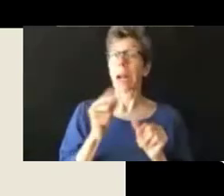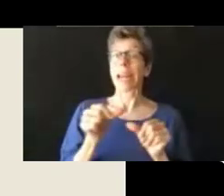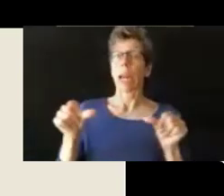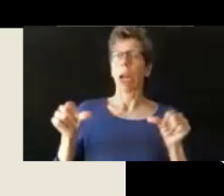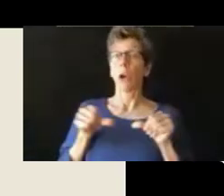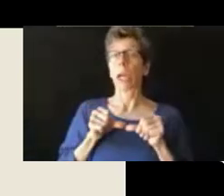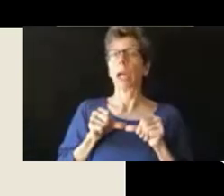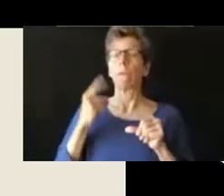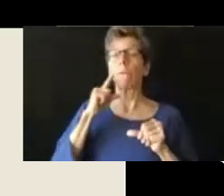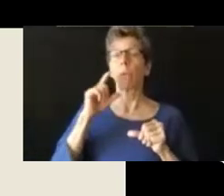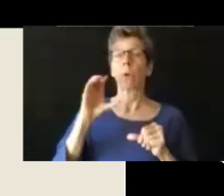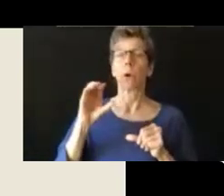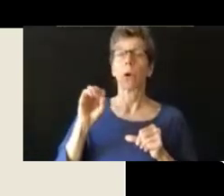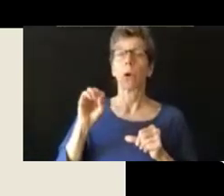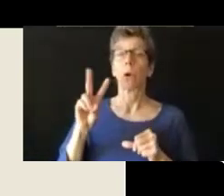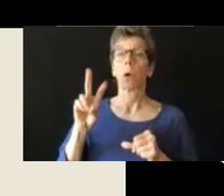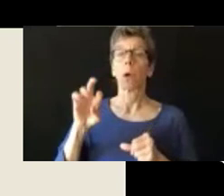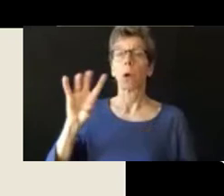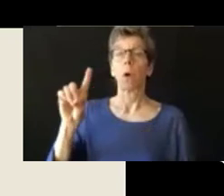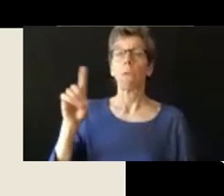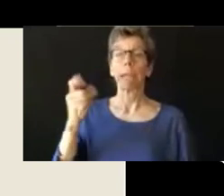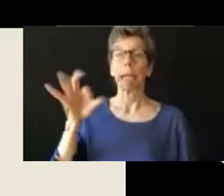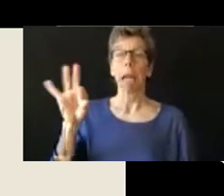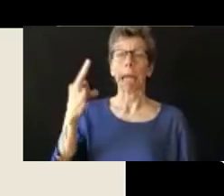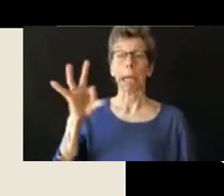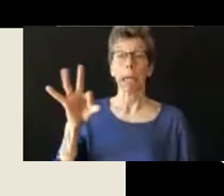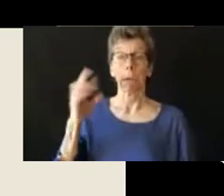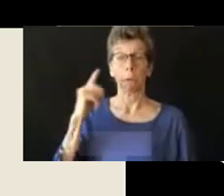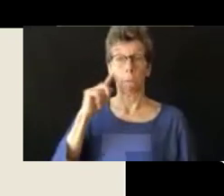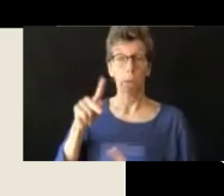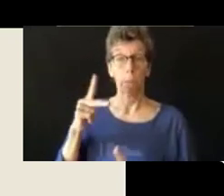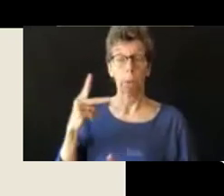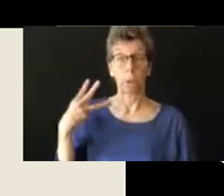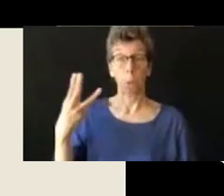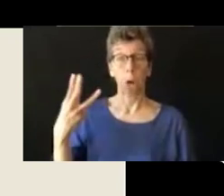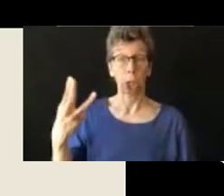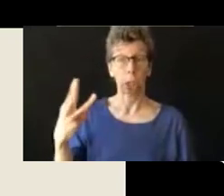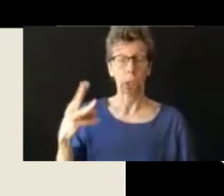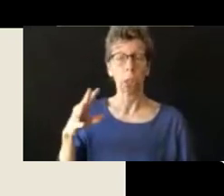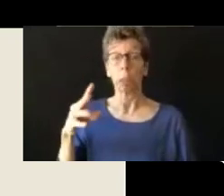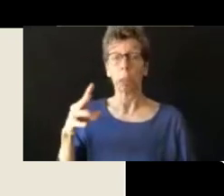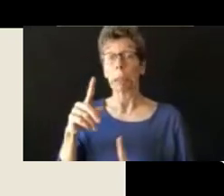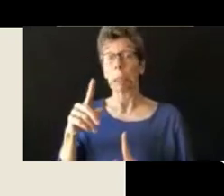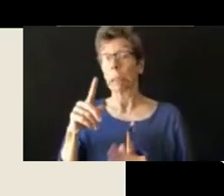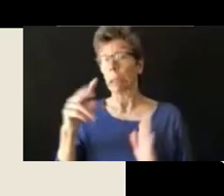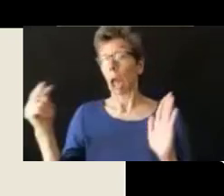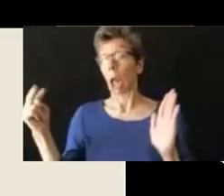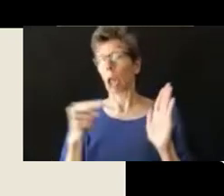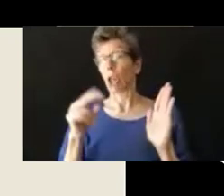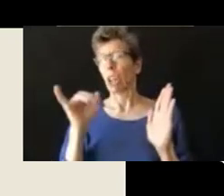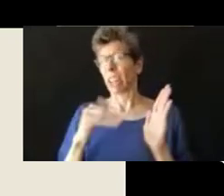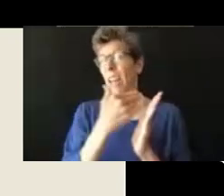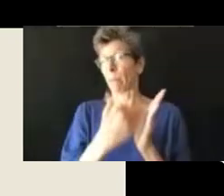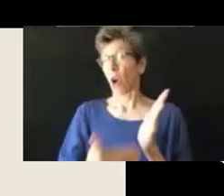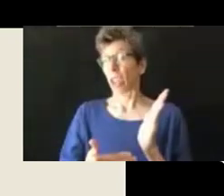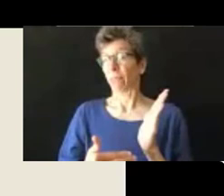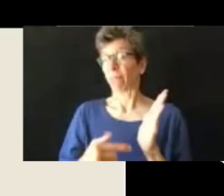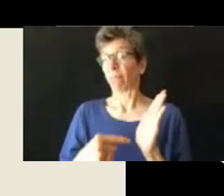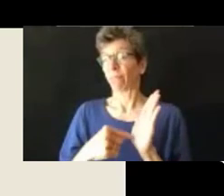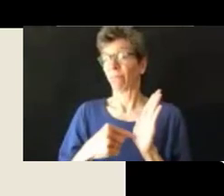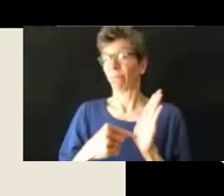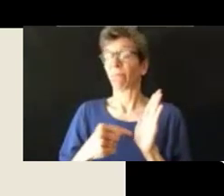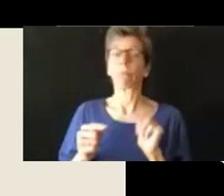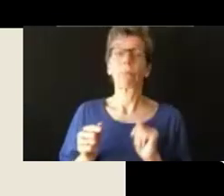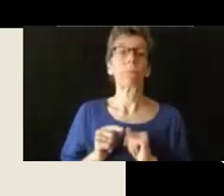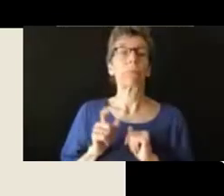para la cuestión del COVID-19 para las personas que viven en el estado de Washington. Cuando puedan echenle un vistazo a esa sección, porque